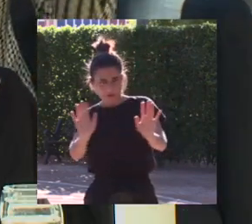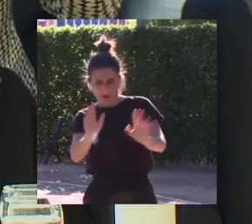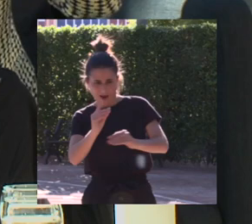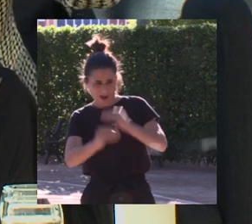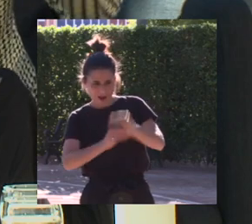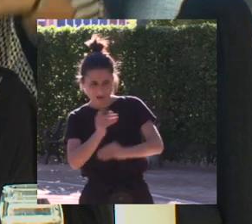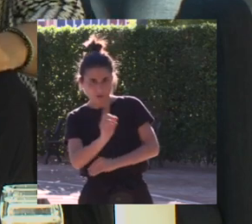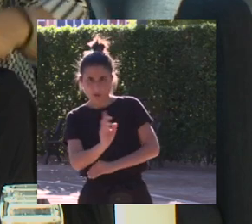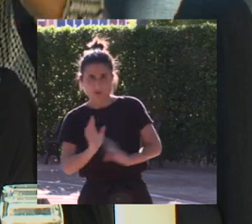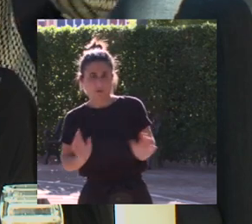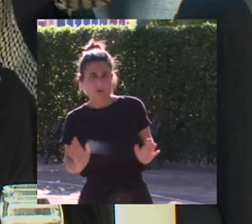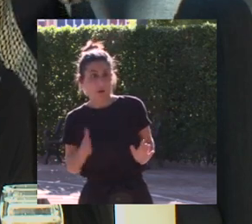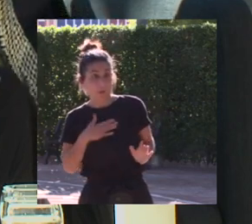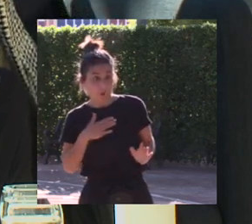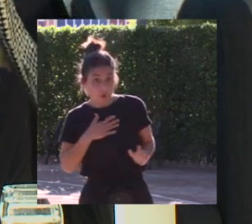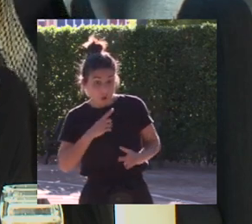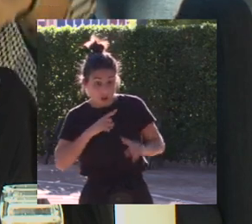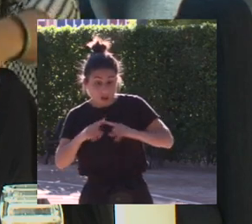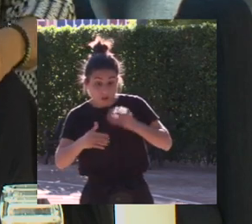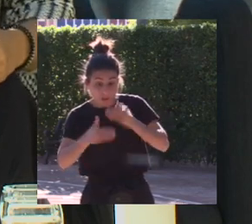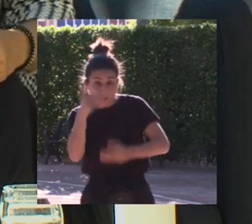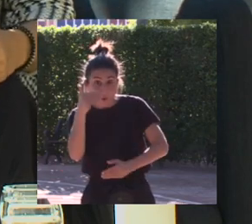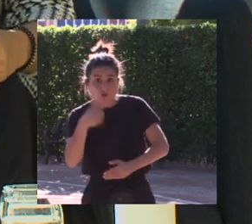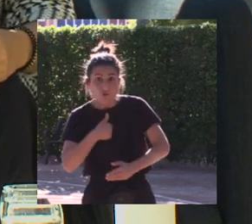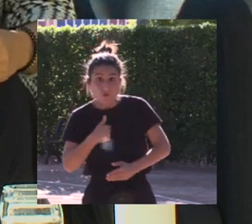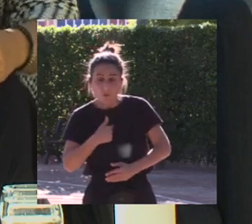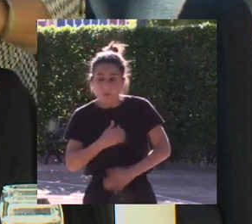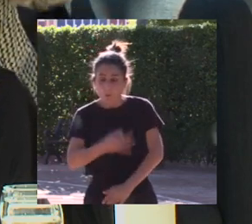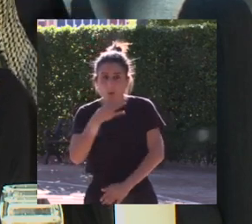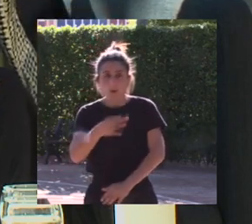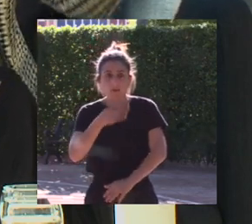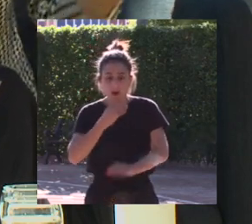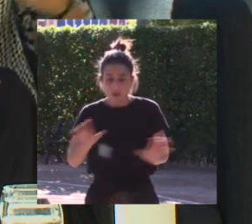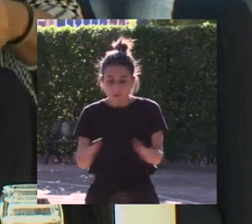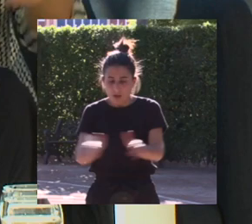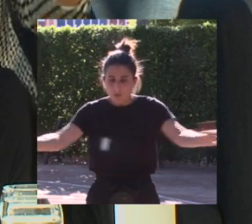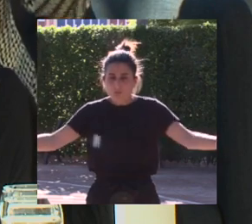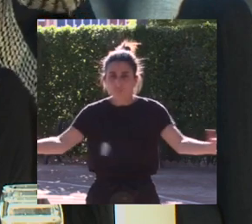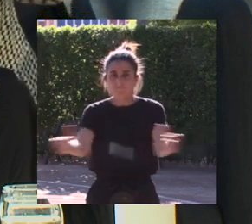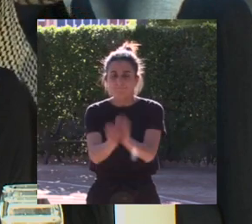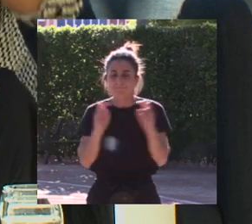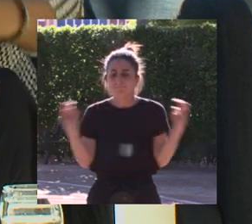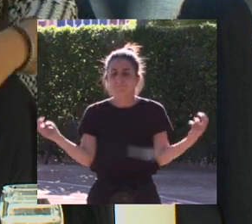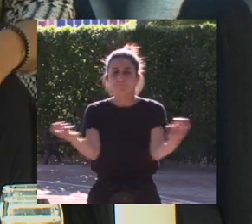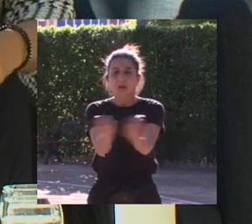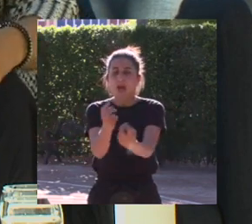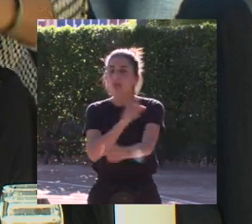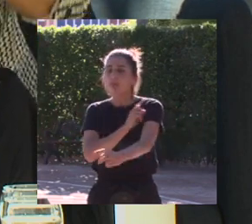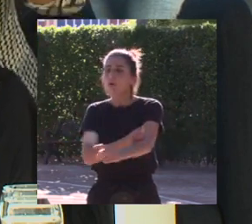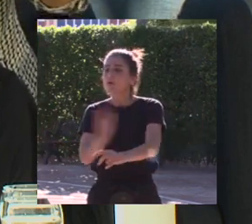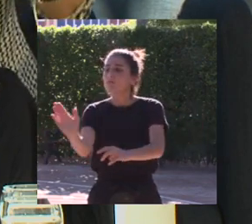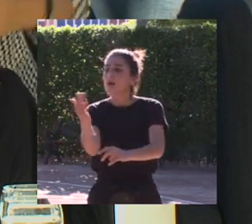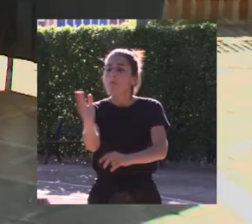periódico nosotros yo que soy el director tengo una reunión todas las tardes con mi equipo directivo cada uno lleva ciertos deportes